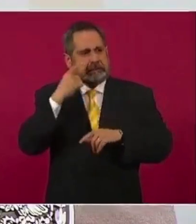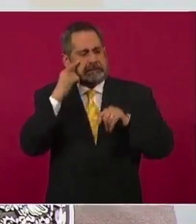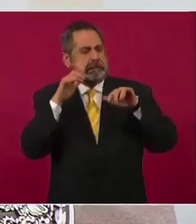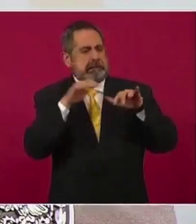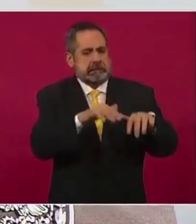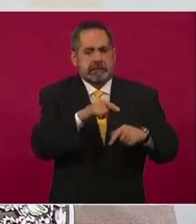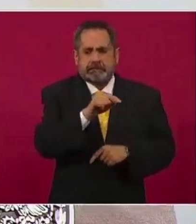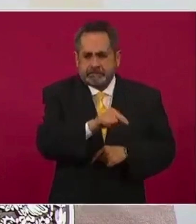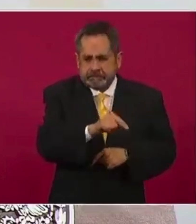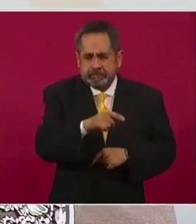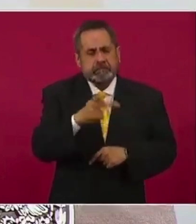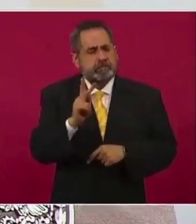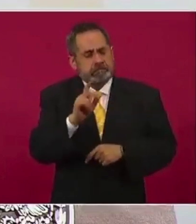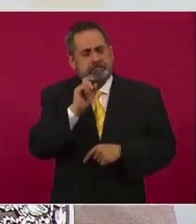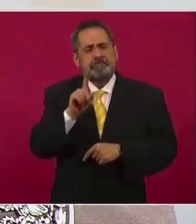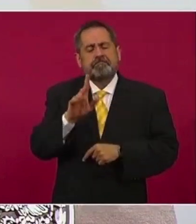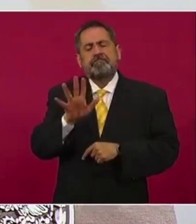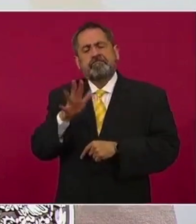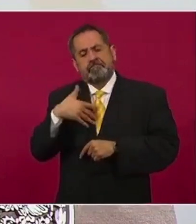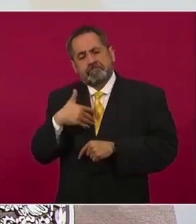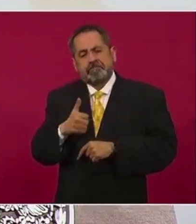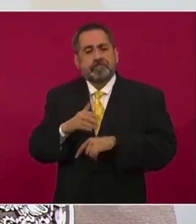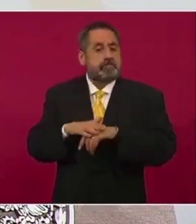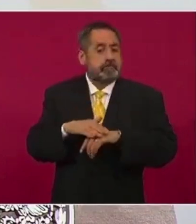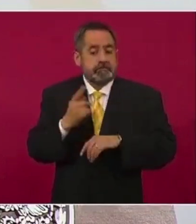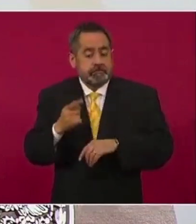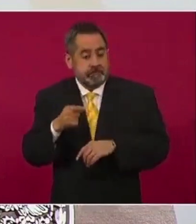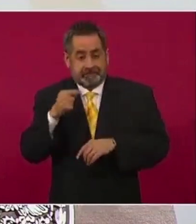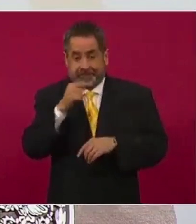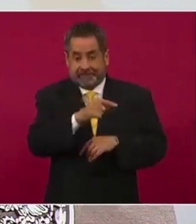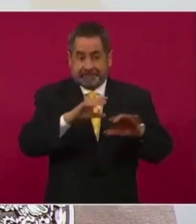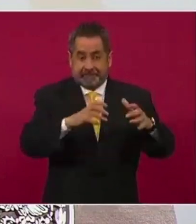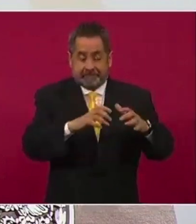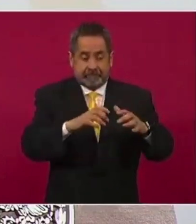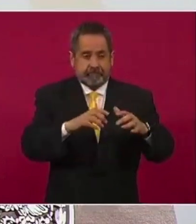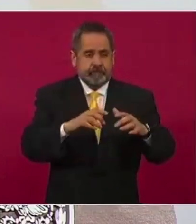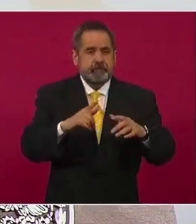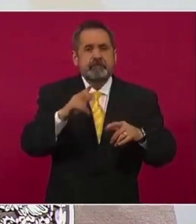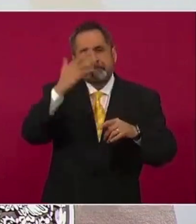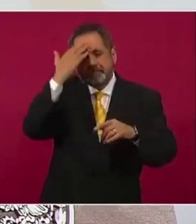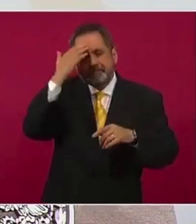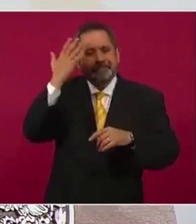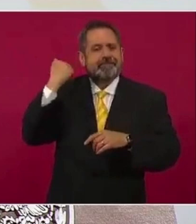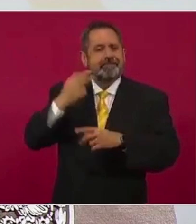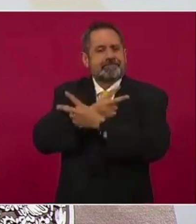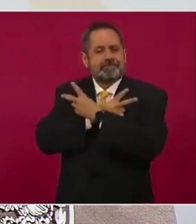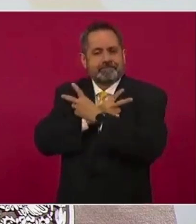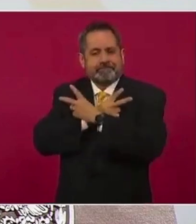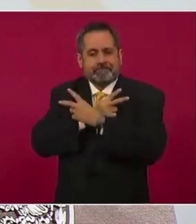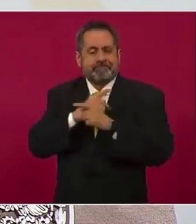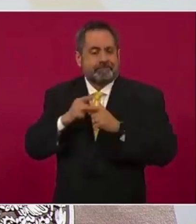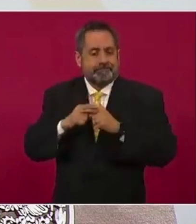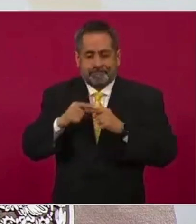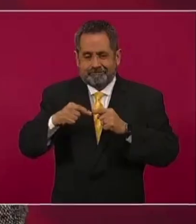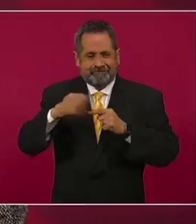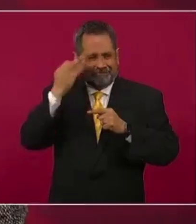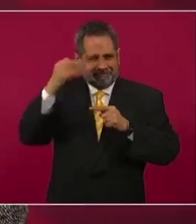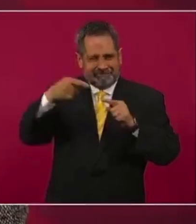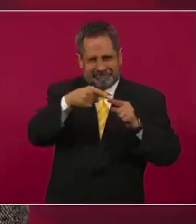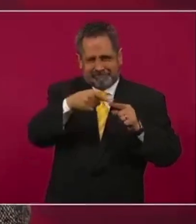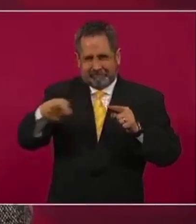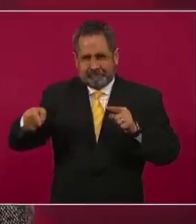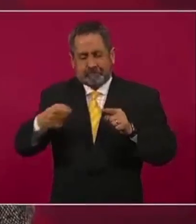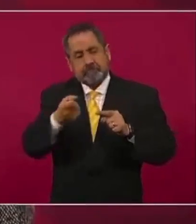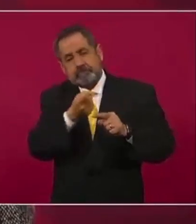también entendible porque después del periodo de vacaciones hay otras enfermedades, no sólo las